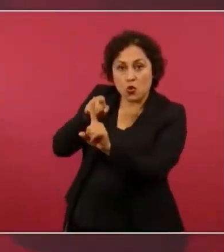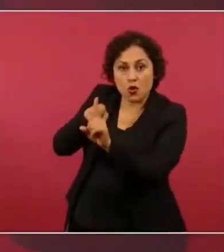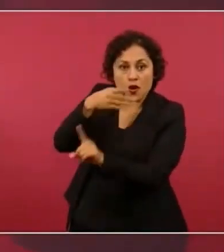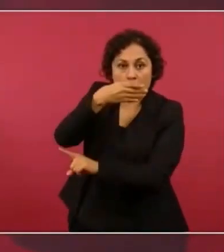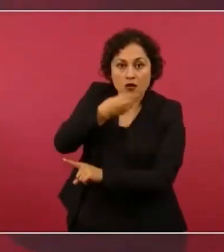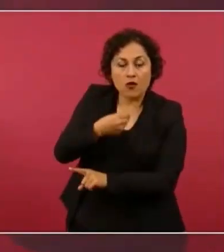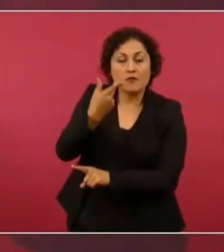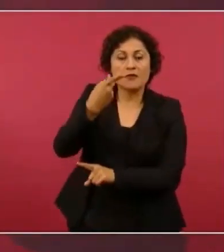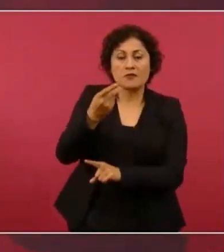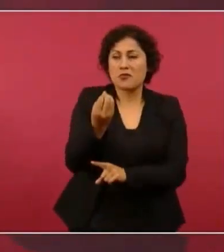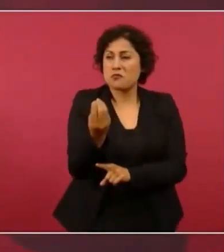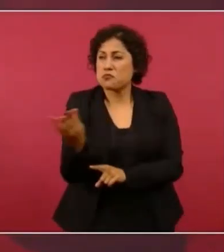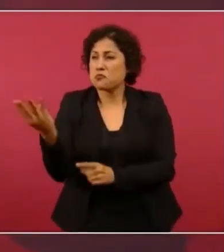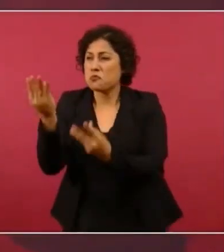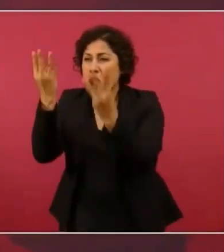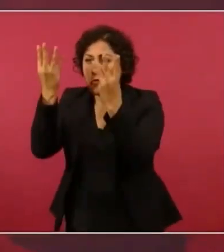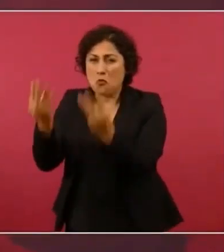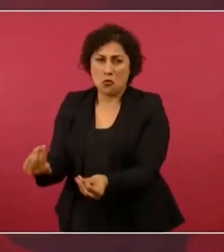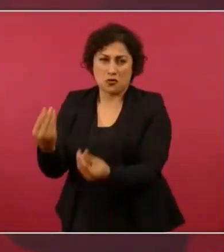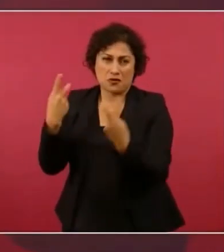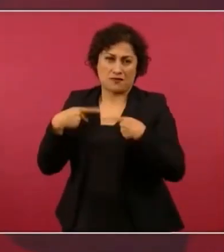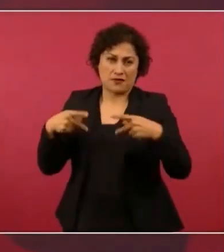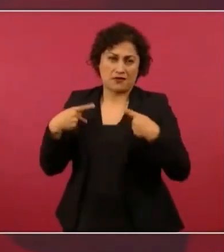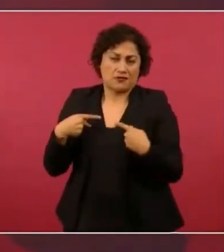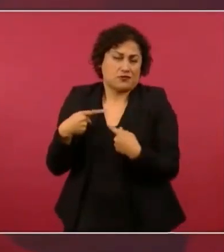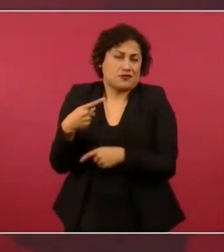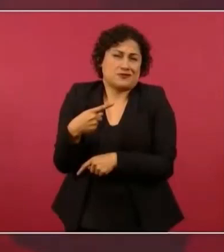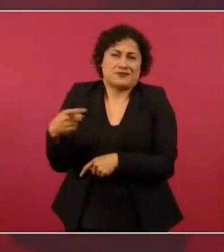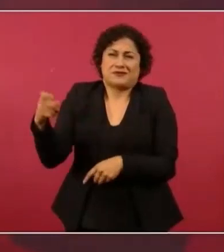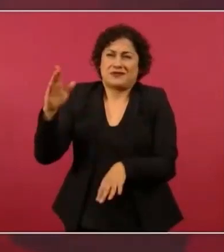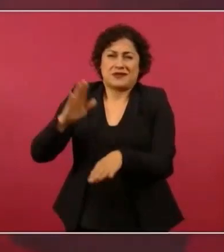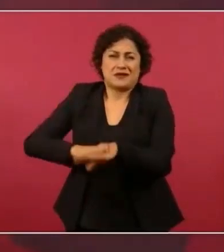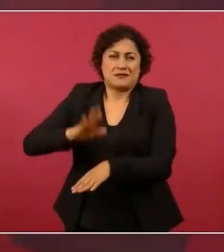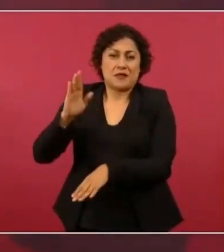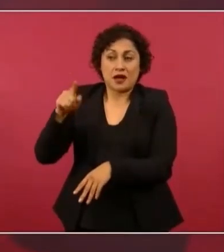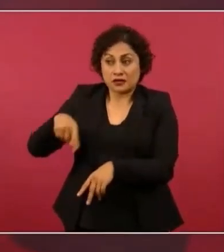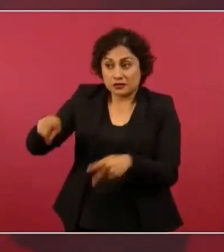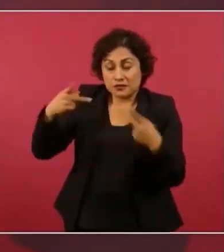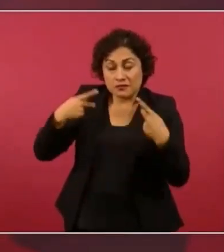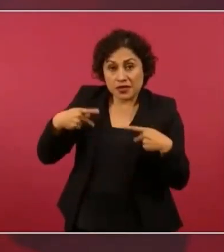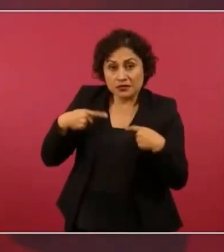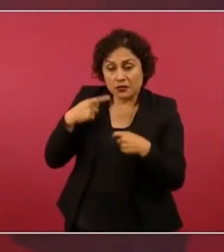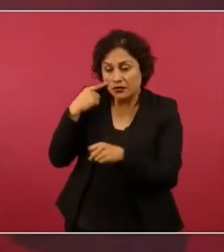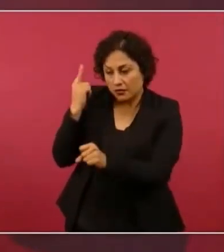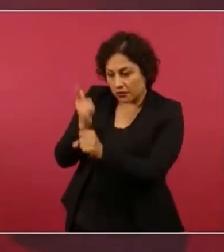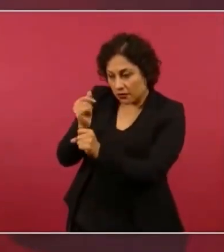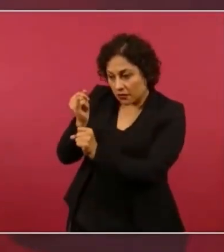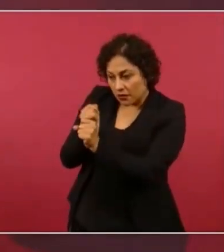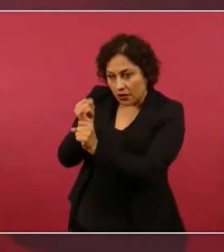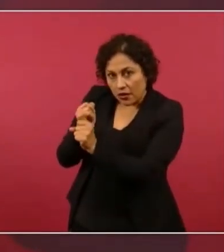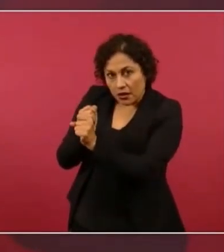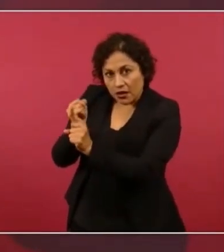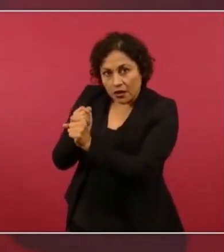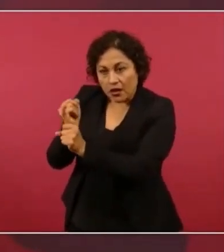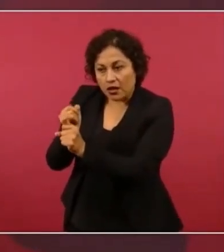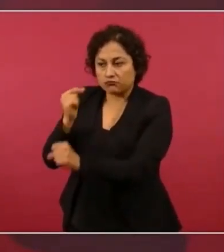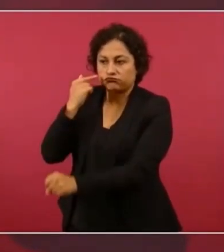personas bloqueadas, como es un procedimiento meramente nacional